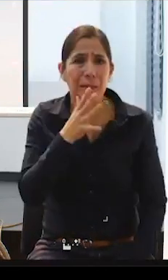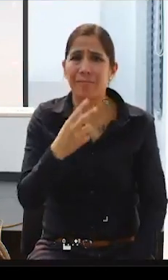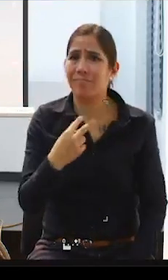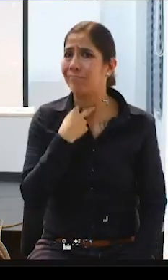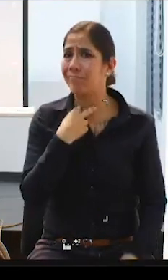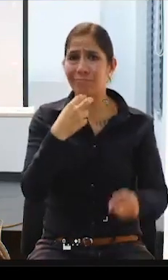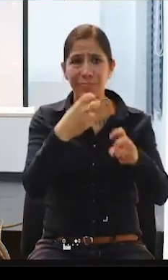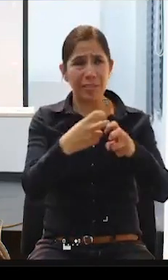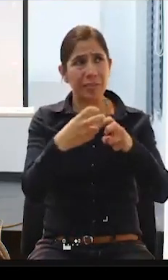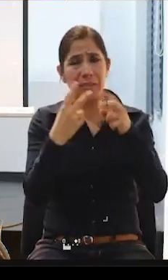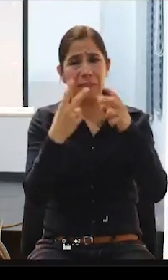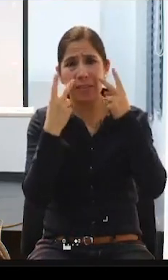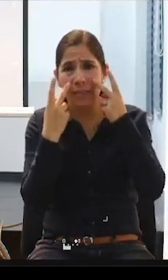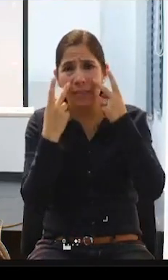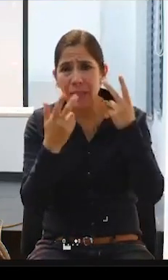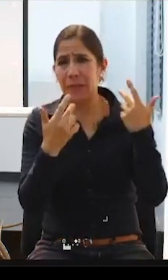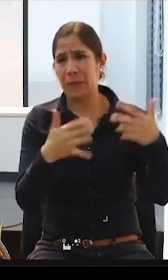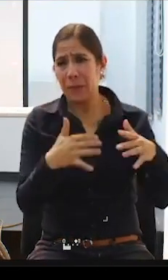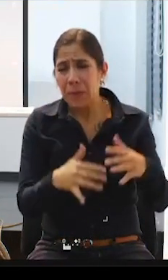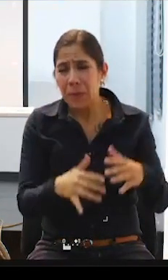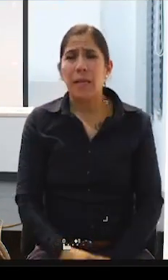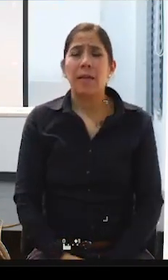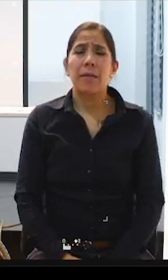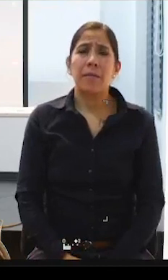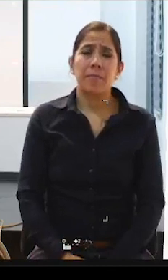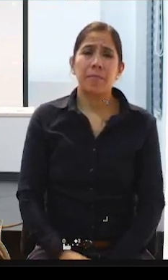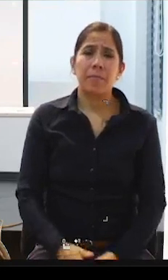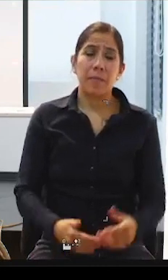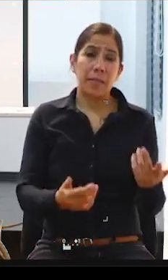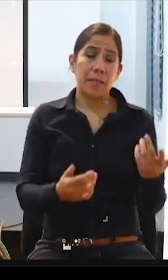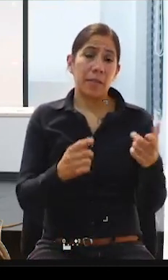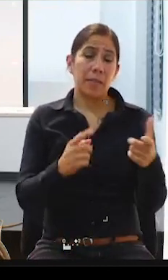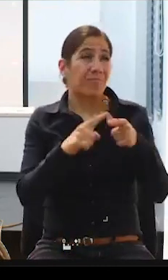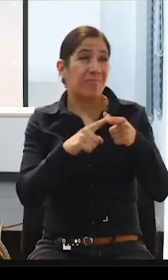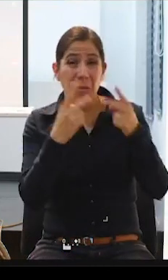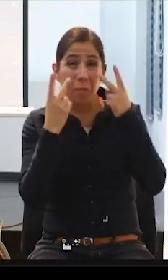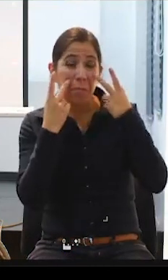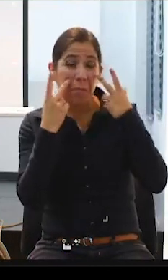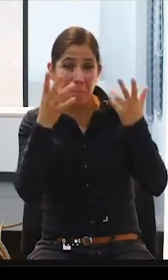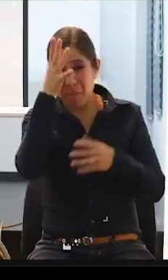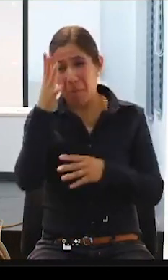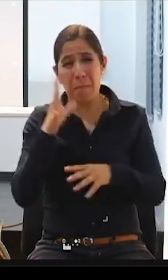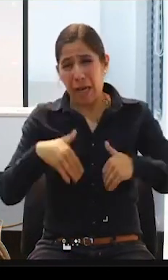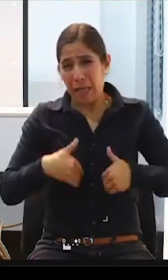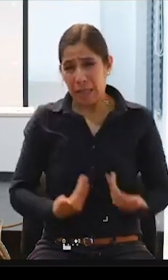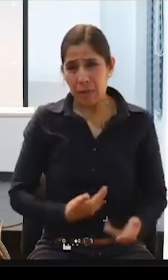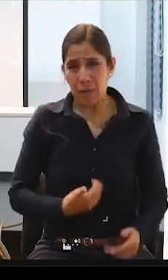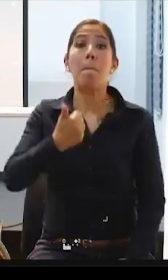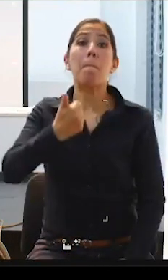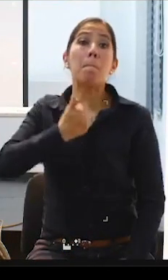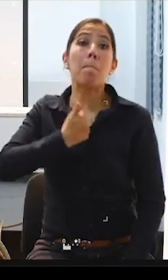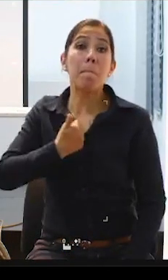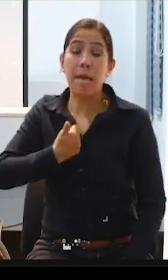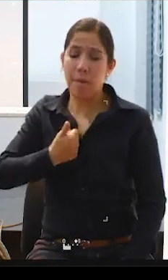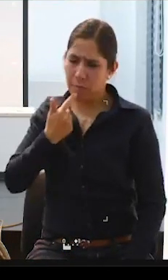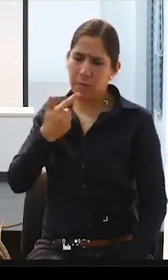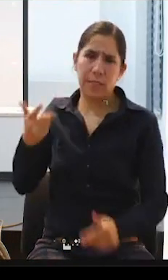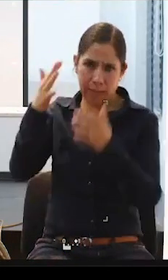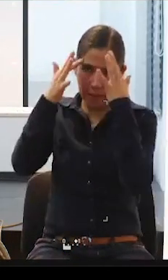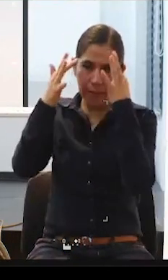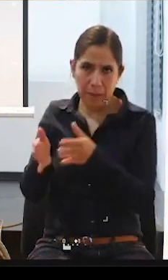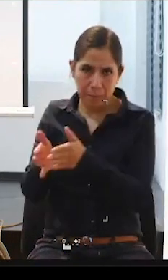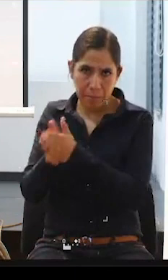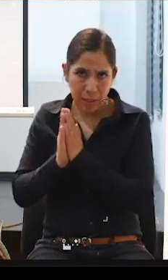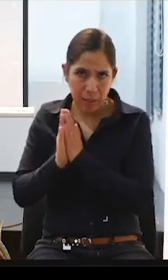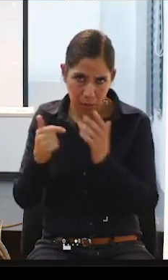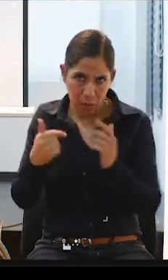y me están cogiendo en brazos y mi padre está con un bagún y así y otro también y tuve que ser yo la que piquiera, luego surgió el movimiento